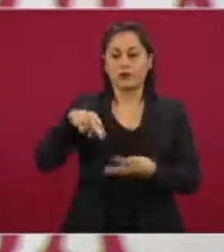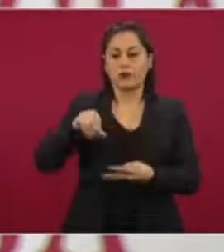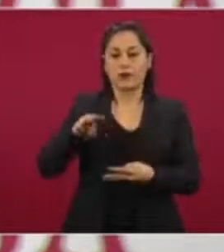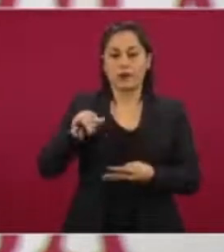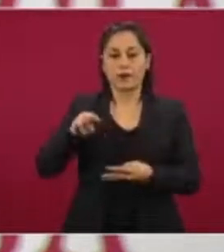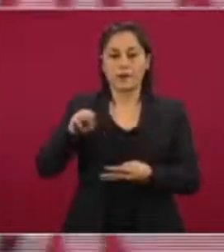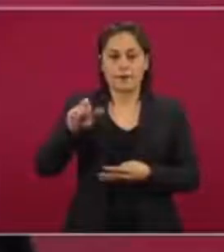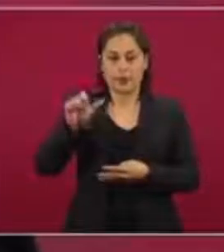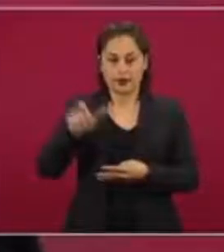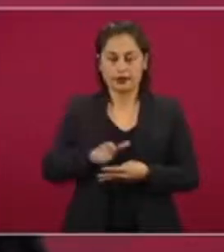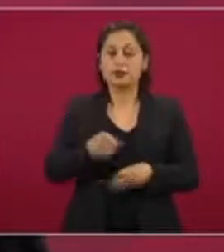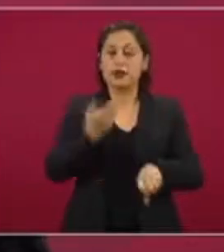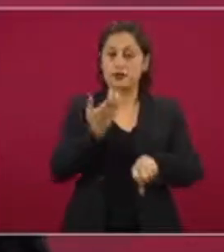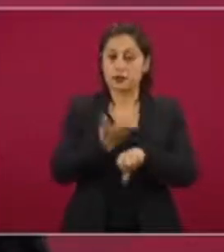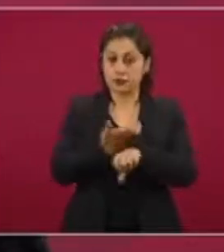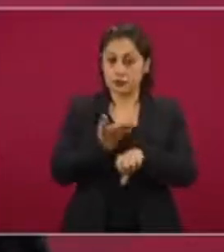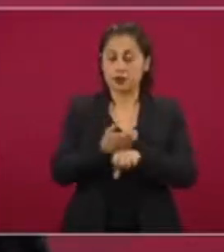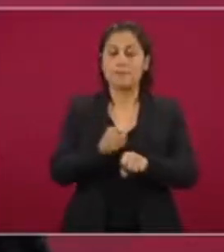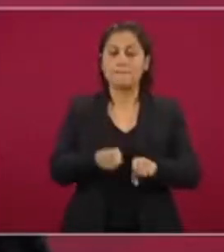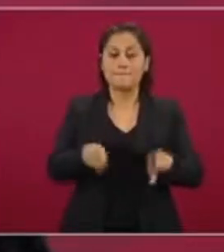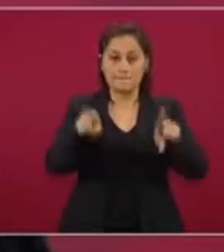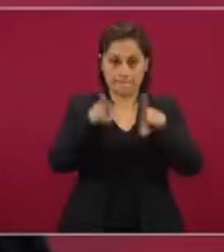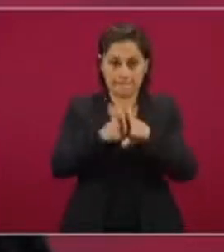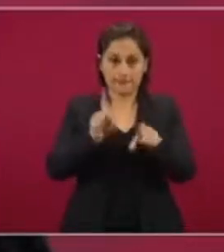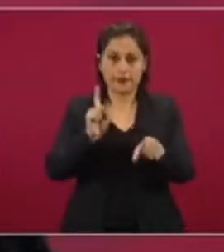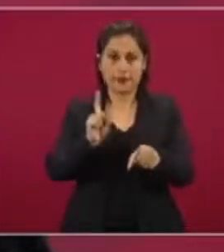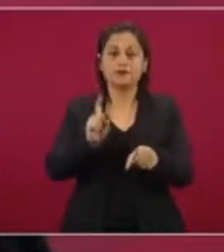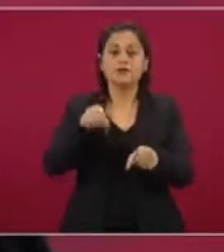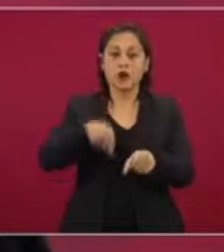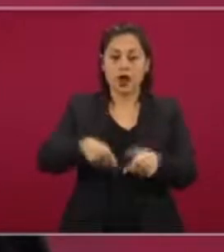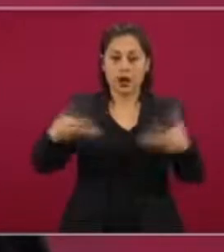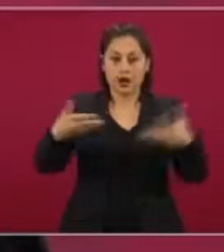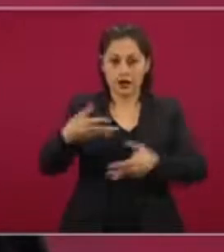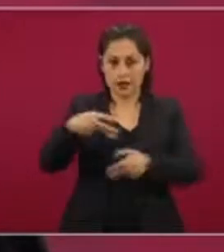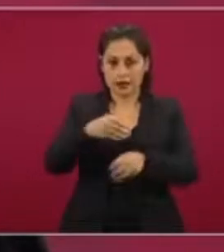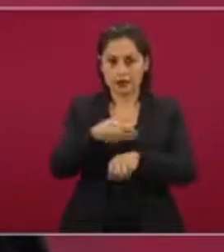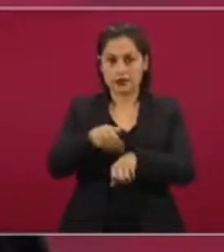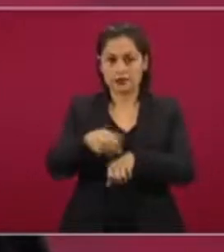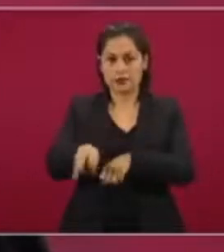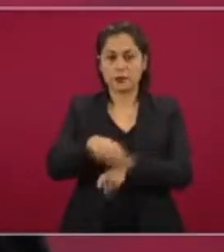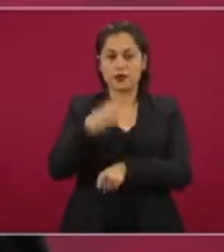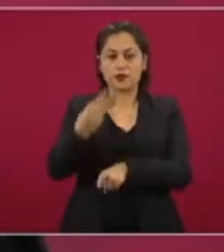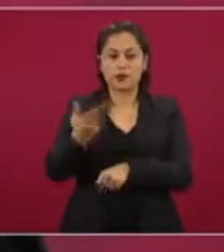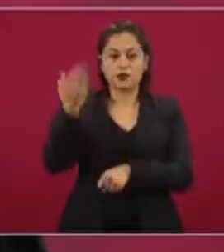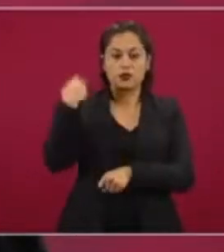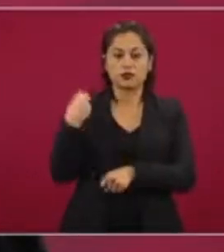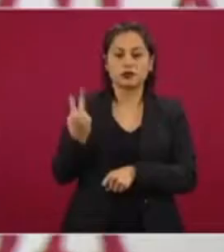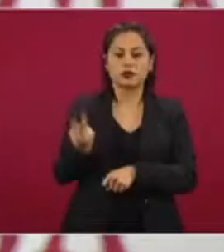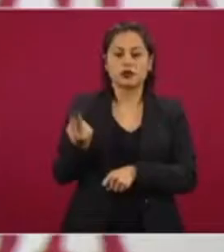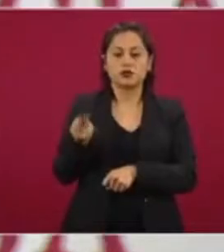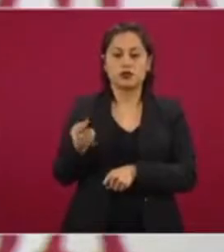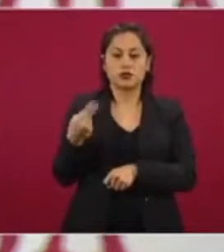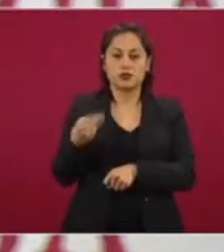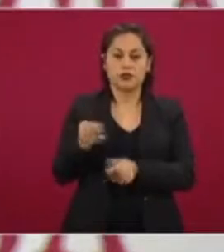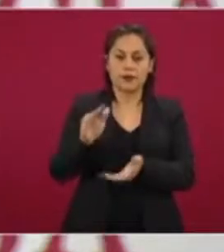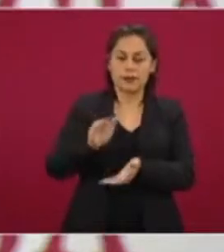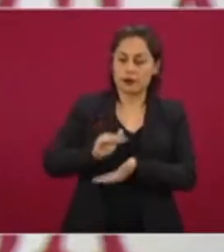Novavax, norteamericana, también va a hacer fase 3 en México. Presentó el día 2 de noviembre su expediente a COFEPRIS.